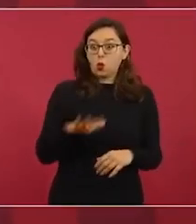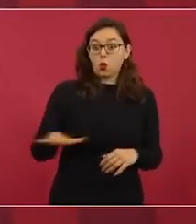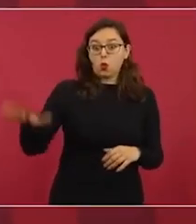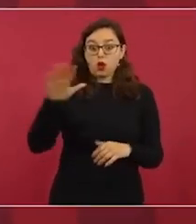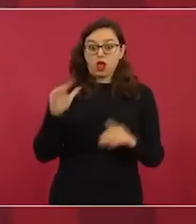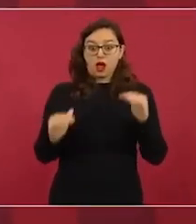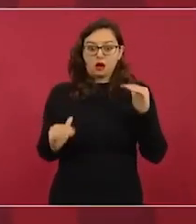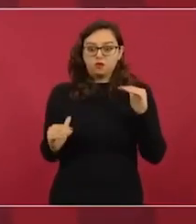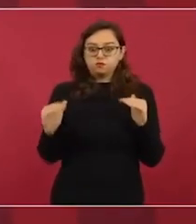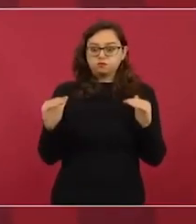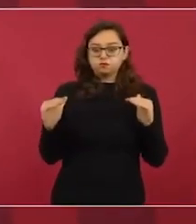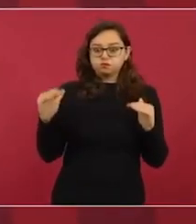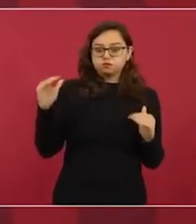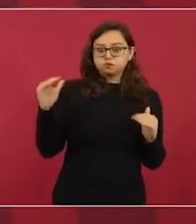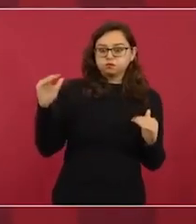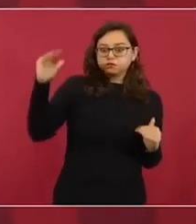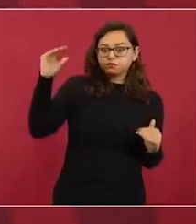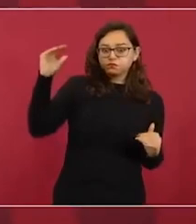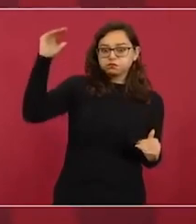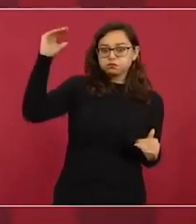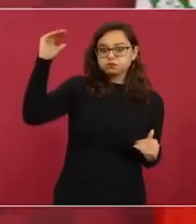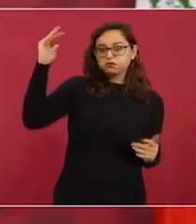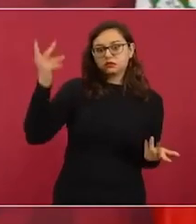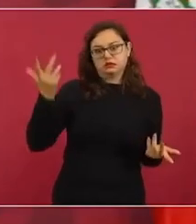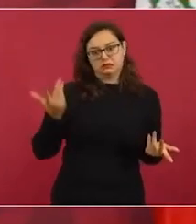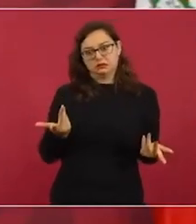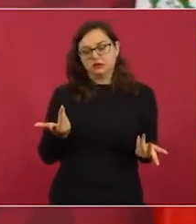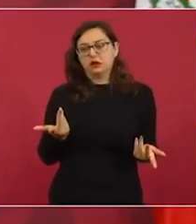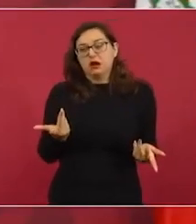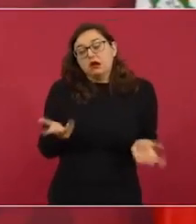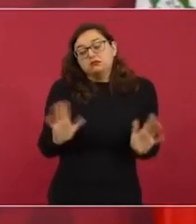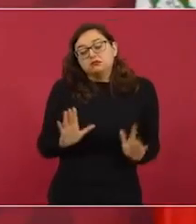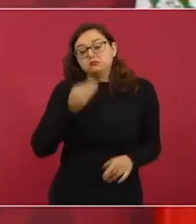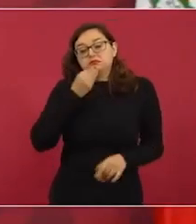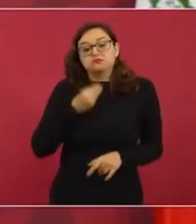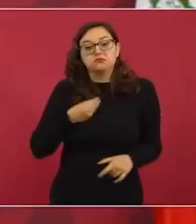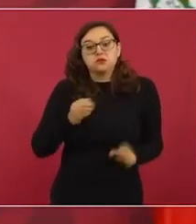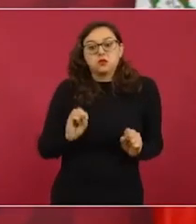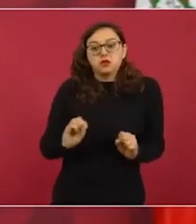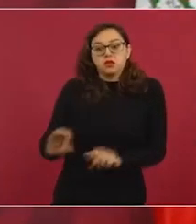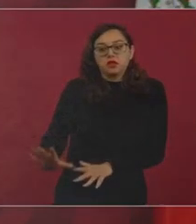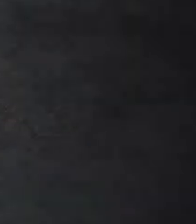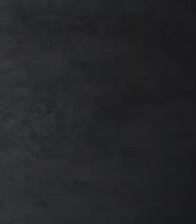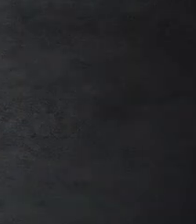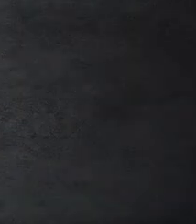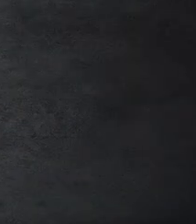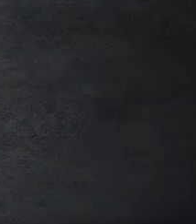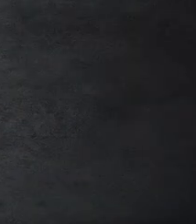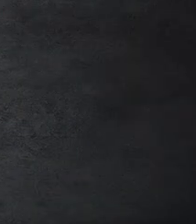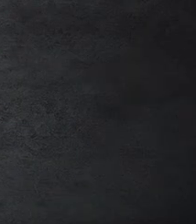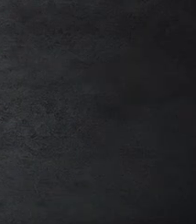puede convertir en una amenaza.